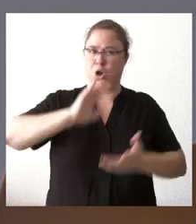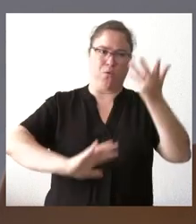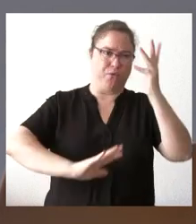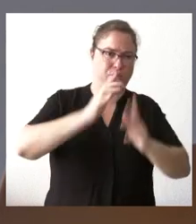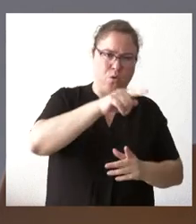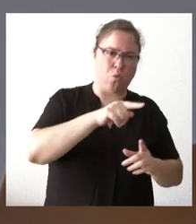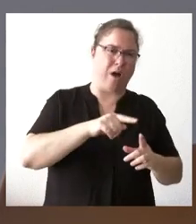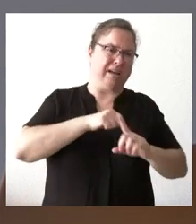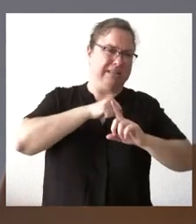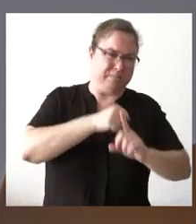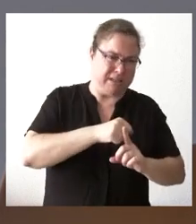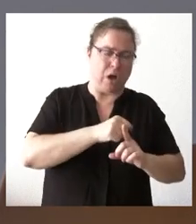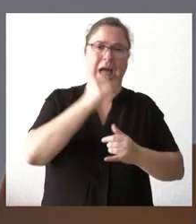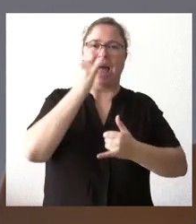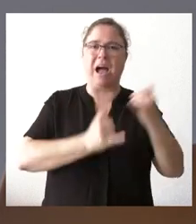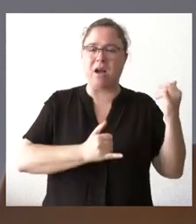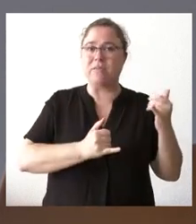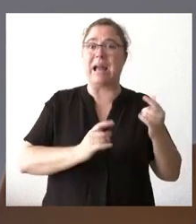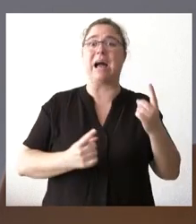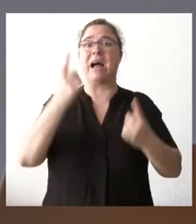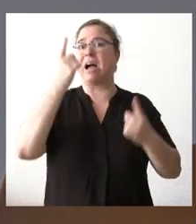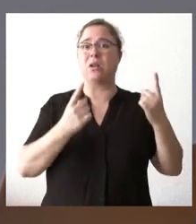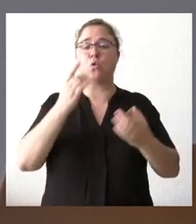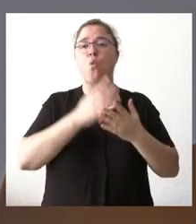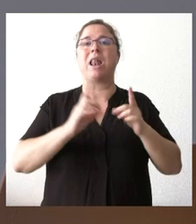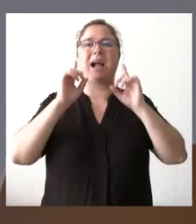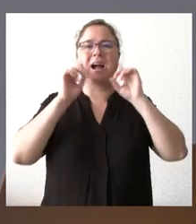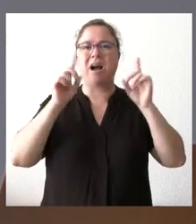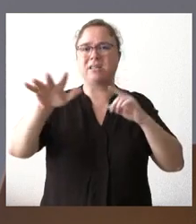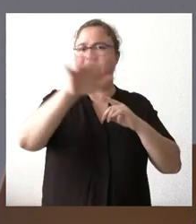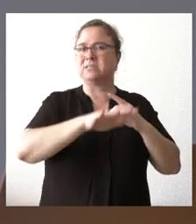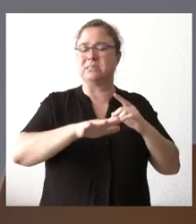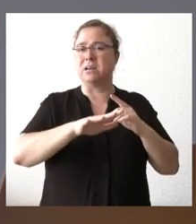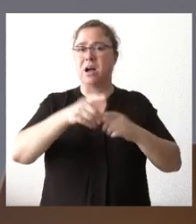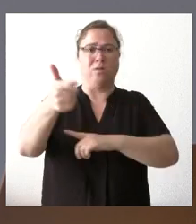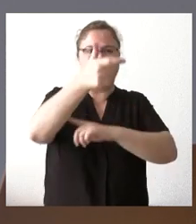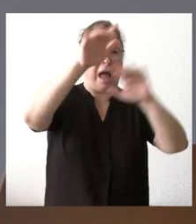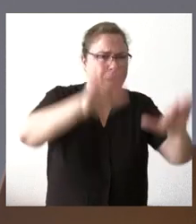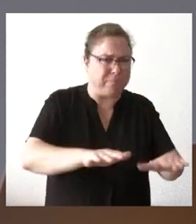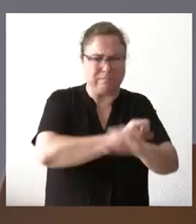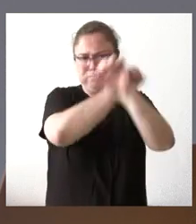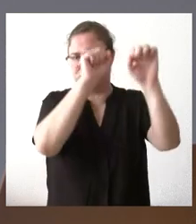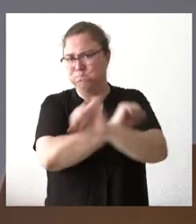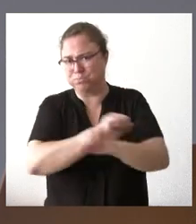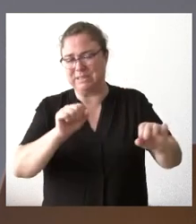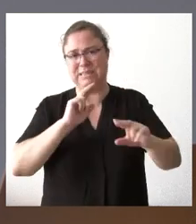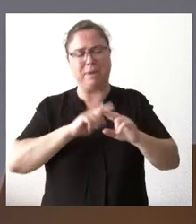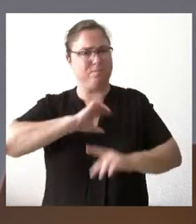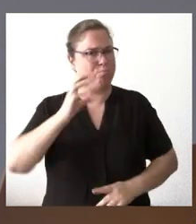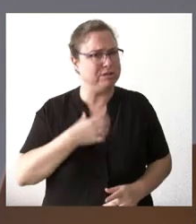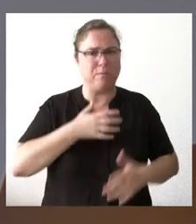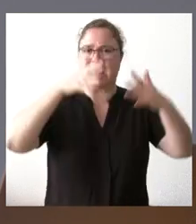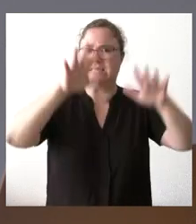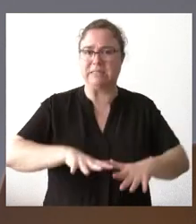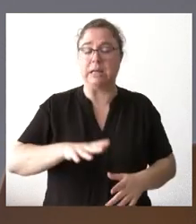a situaciones en que quedan en muchos casos en determinados casos fuera de la capacidad de extinción eso quiere decir que no se puede abordar